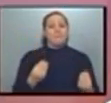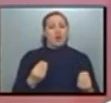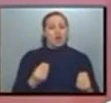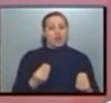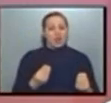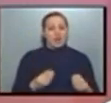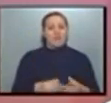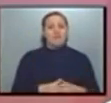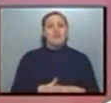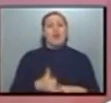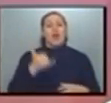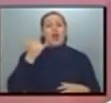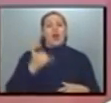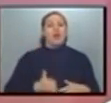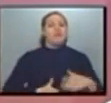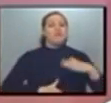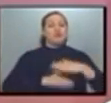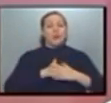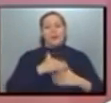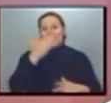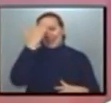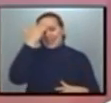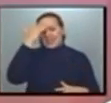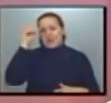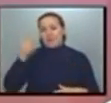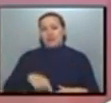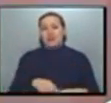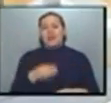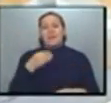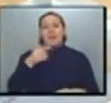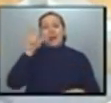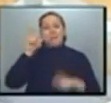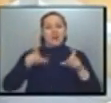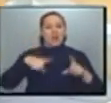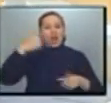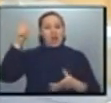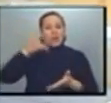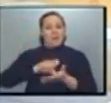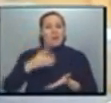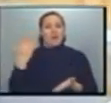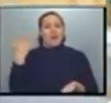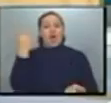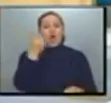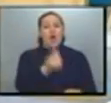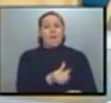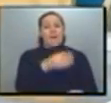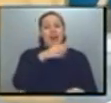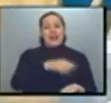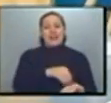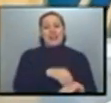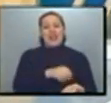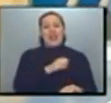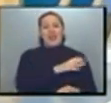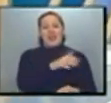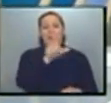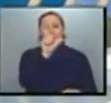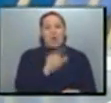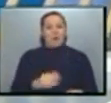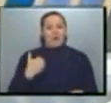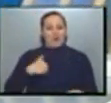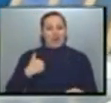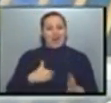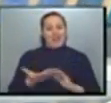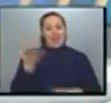un tope del 15% para que los extranjeros pudieran adquirir tierras rurales en la República Argentina. Bueno, ayer